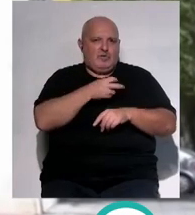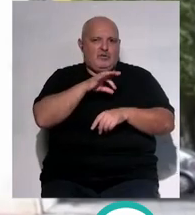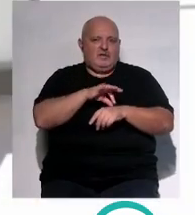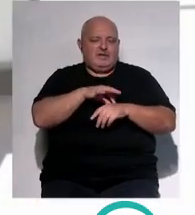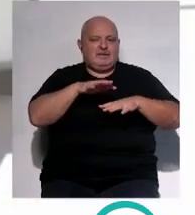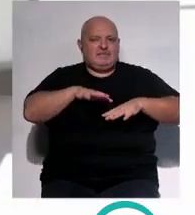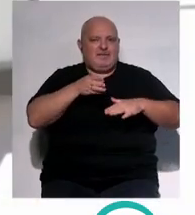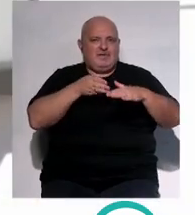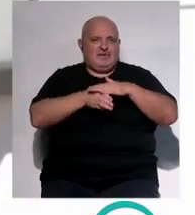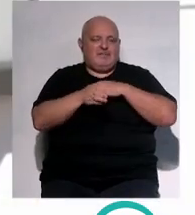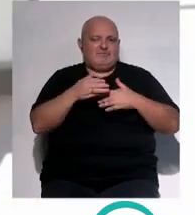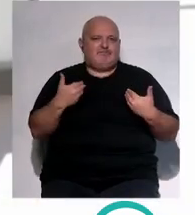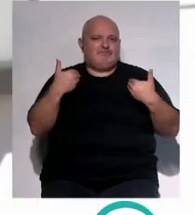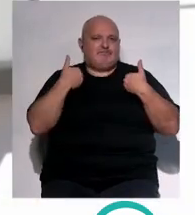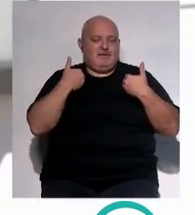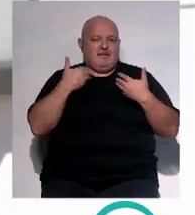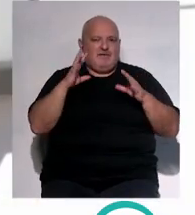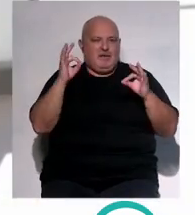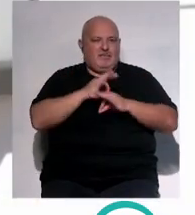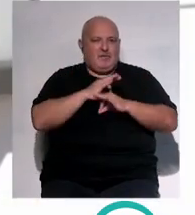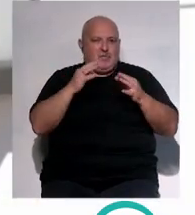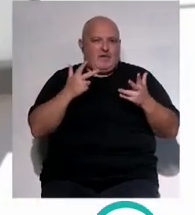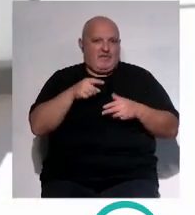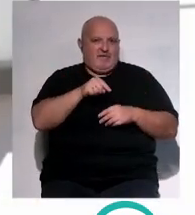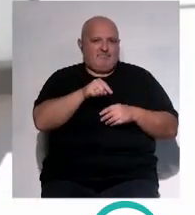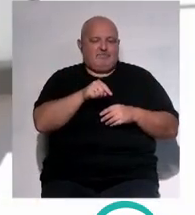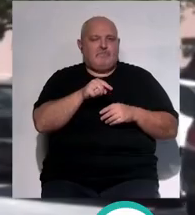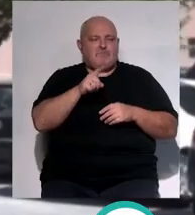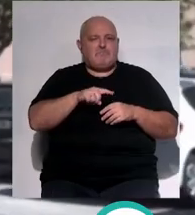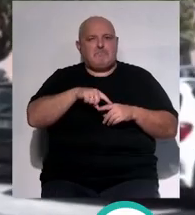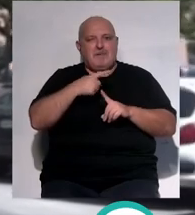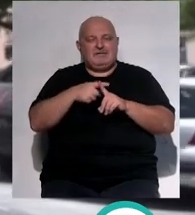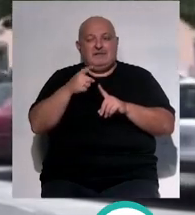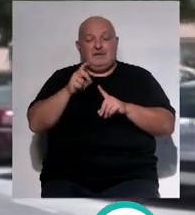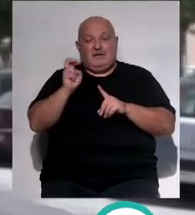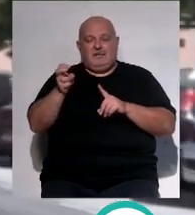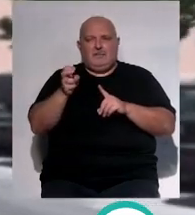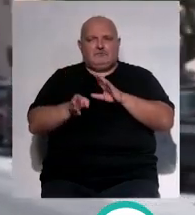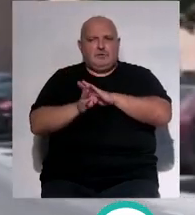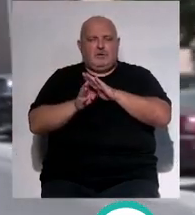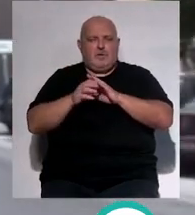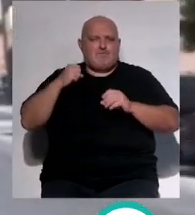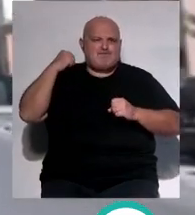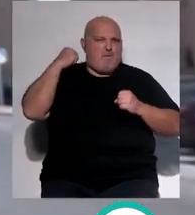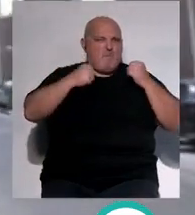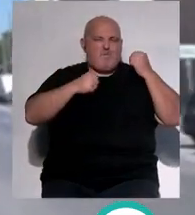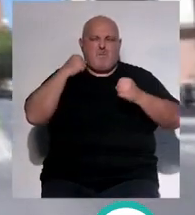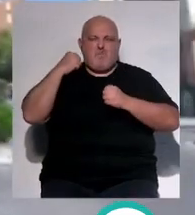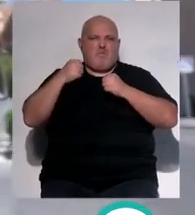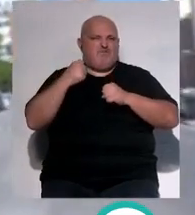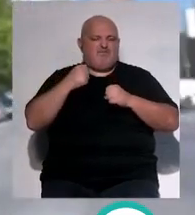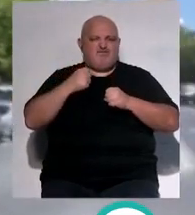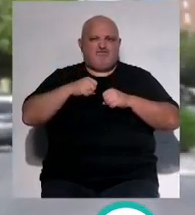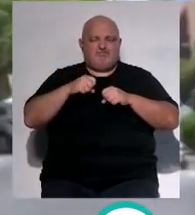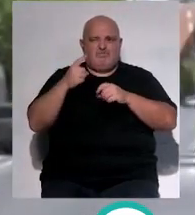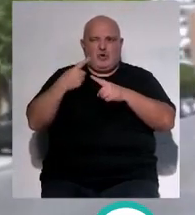que se encontraba al cargo de este servicio además de increpar a la sanitaria el agresor continuó golpeando el mobiliario y